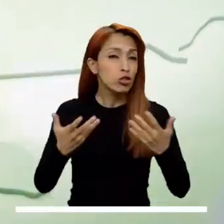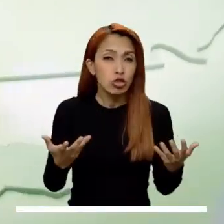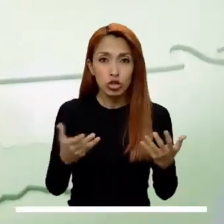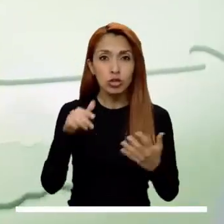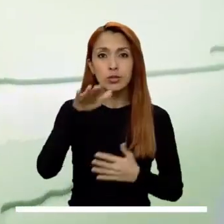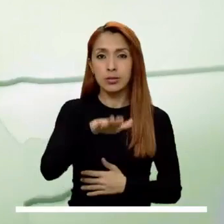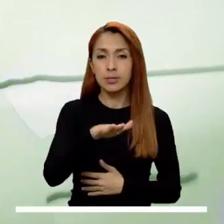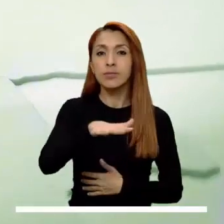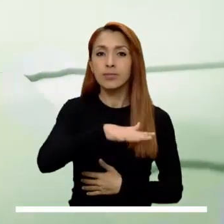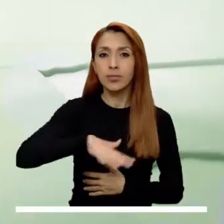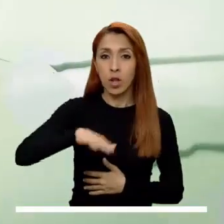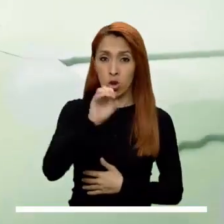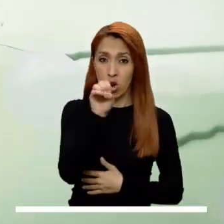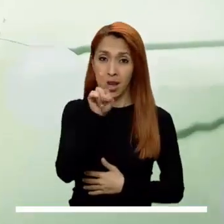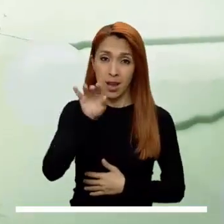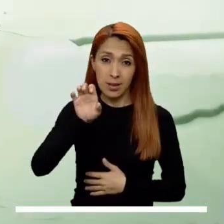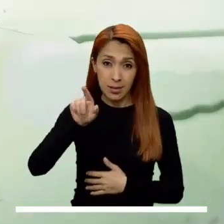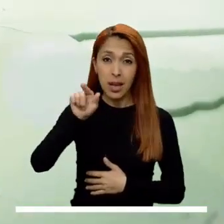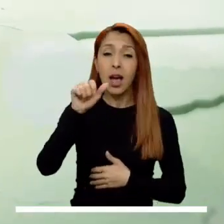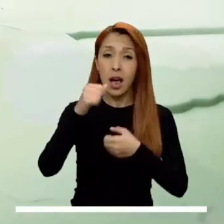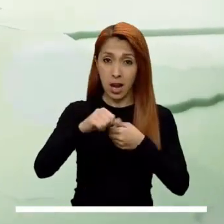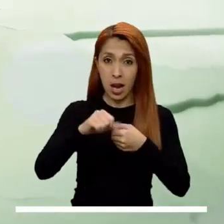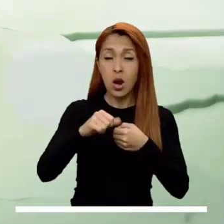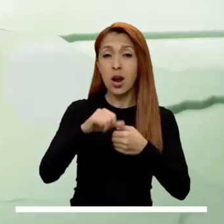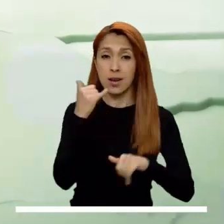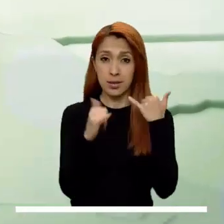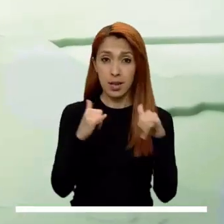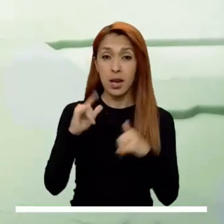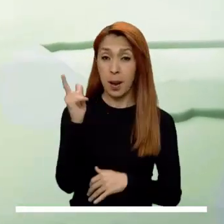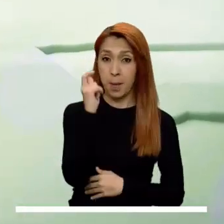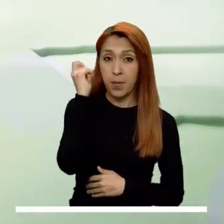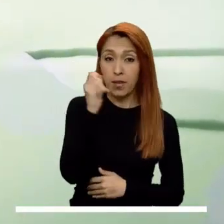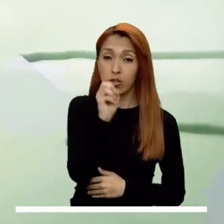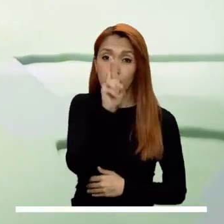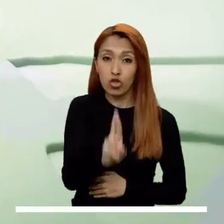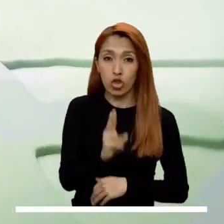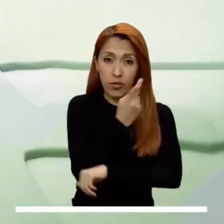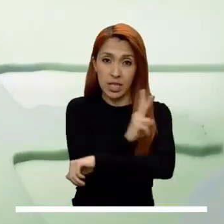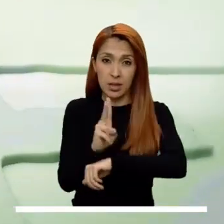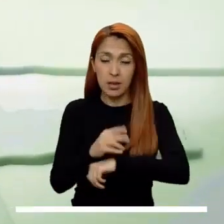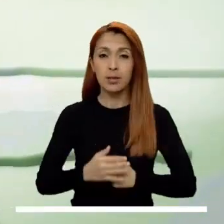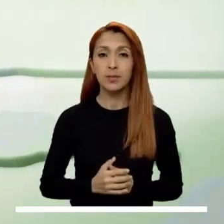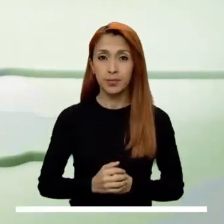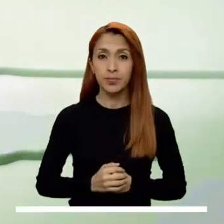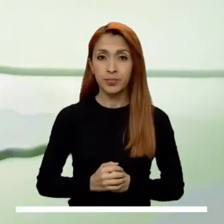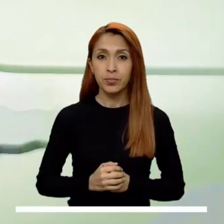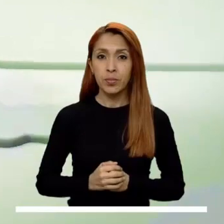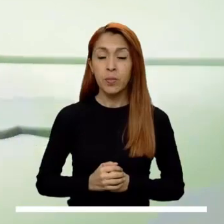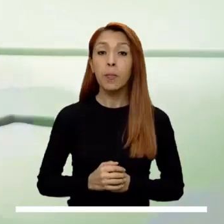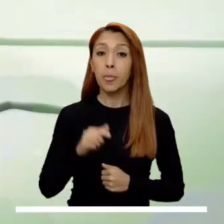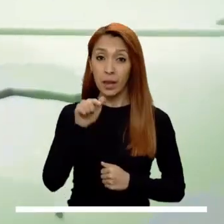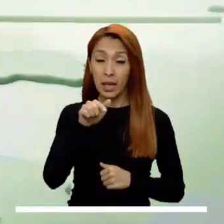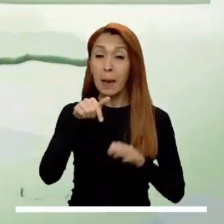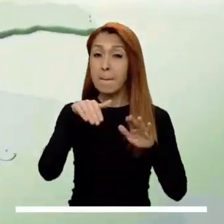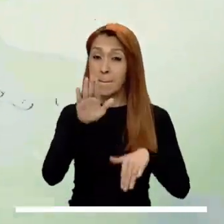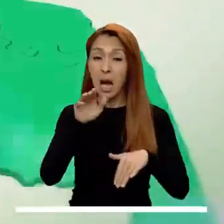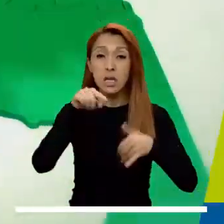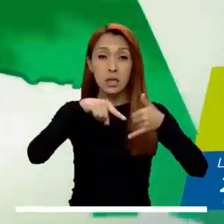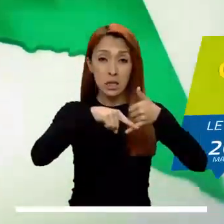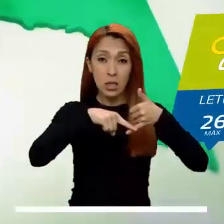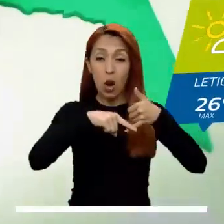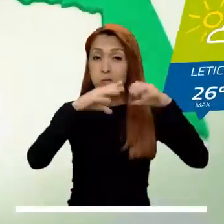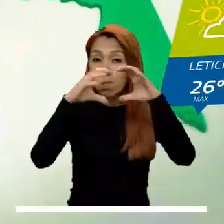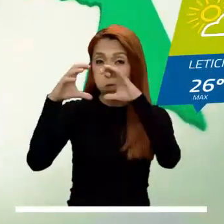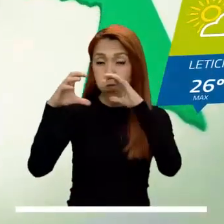en esta ocasión se anuncian en el oeste de Arauca y Casanari, en Meta y sur de Bichada. La mayor